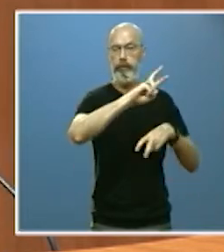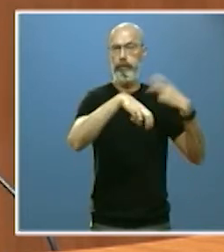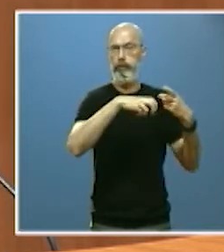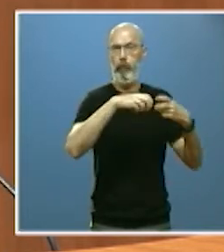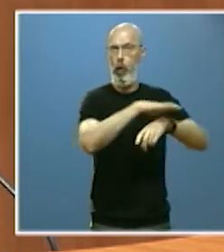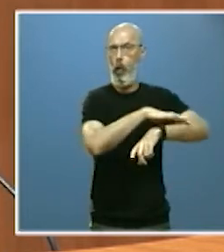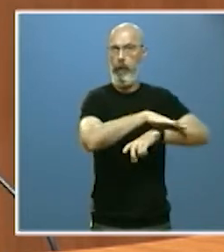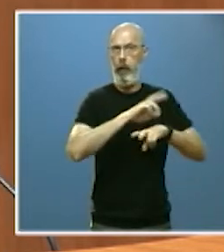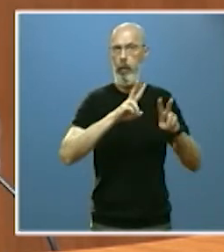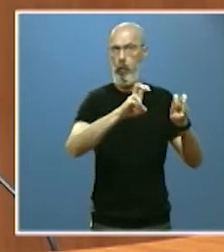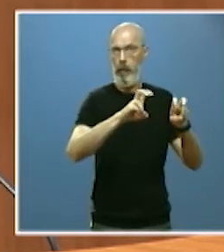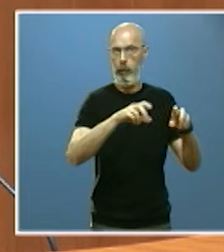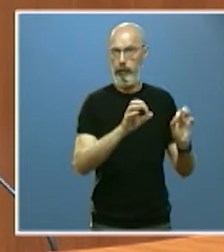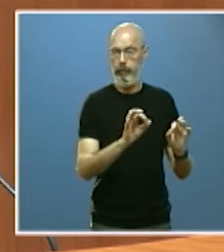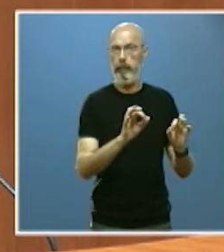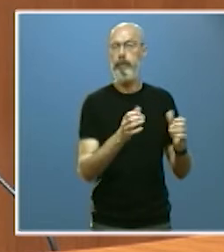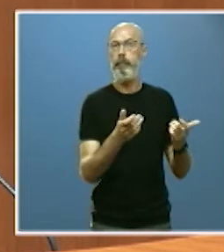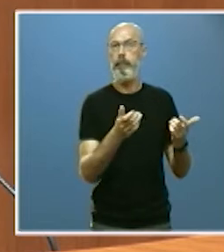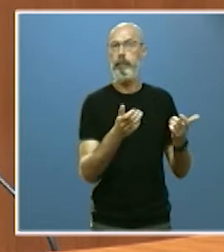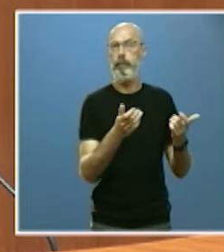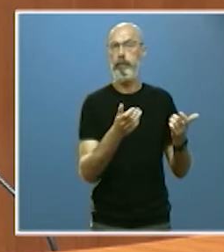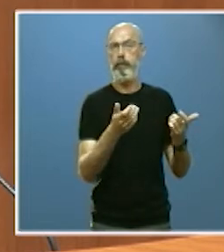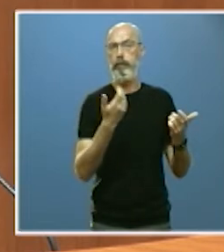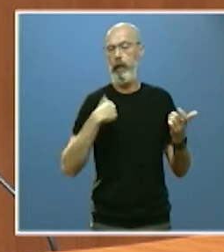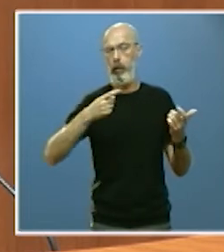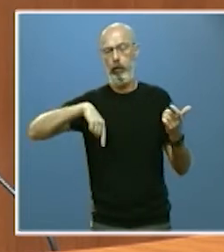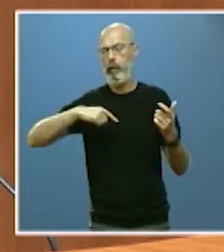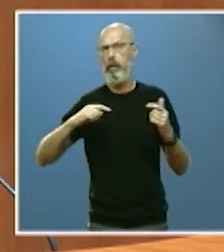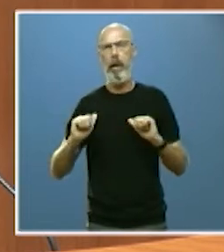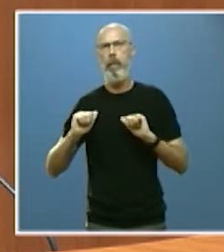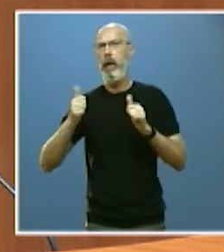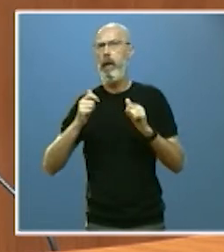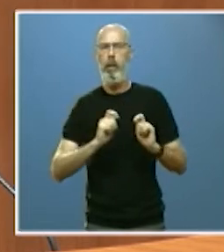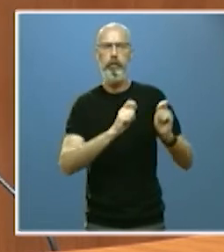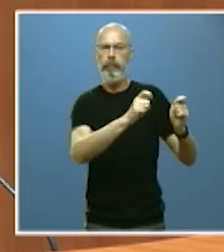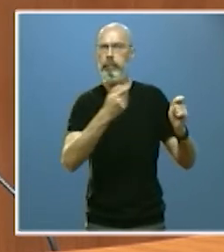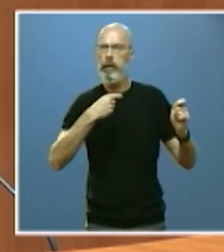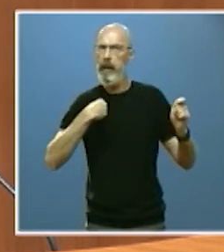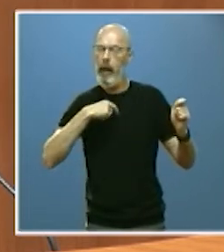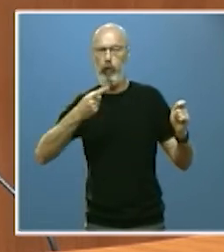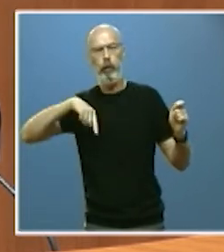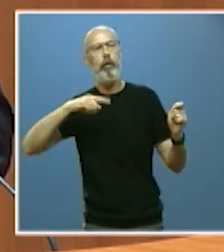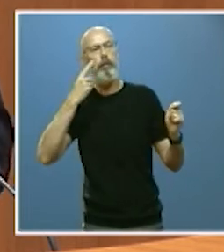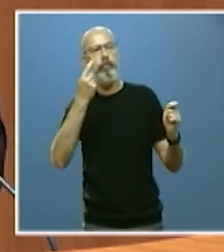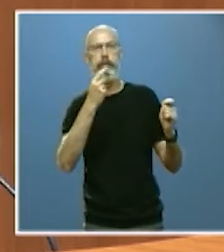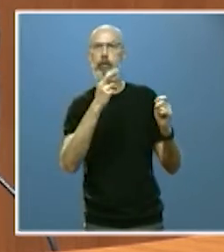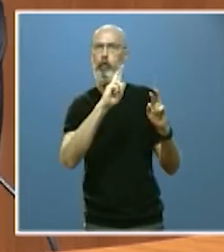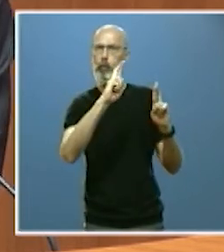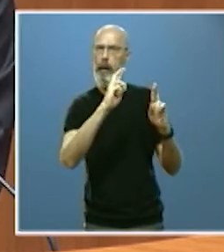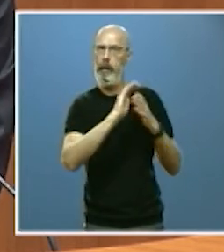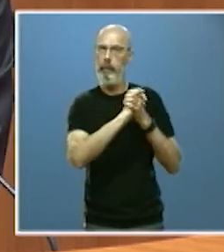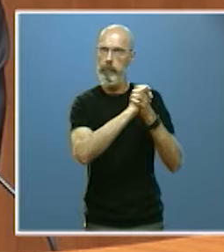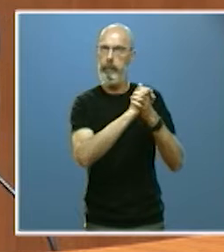la Nación. Un nuevo Gobierno al que desde el primer momento hemos deseado suerte y expresado la lealtad